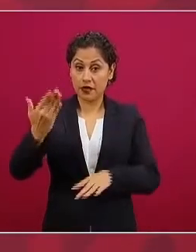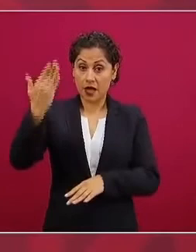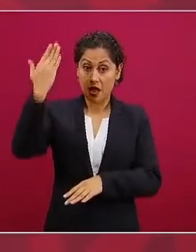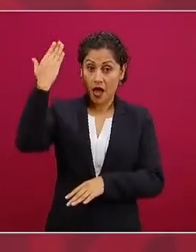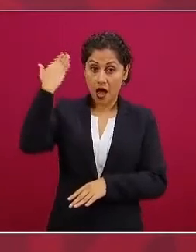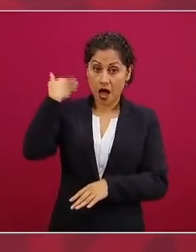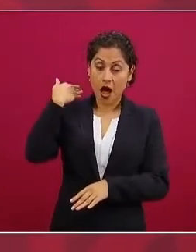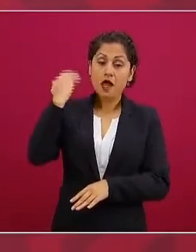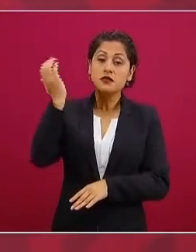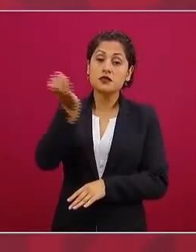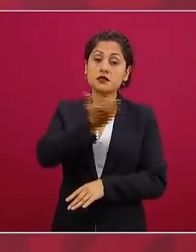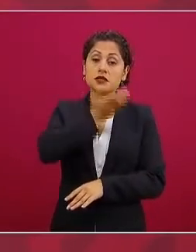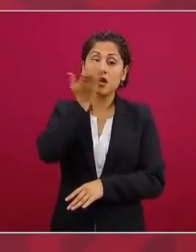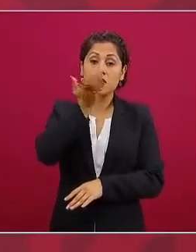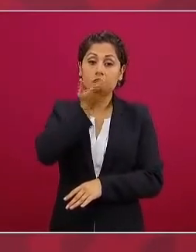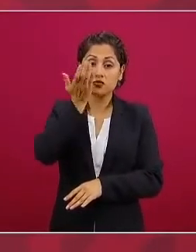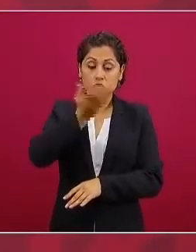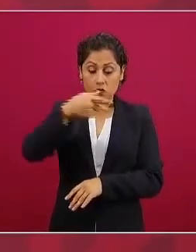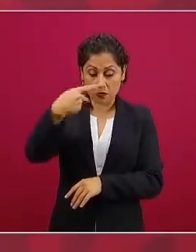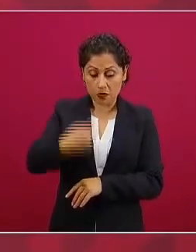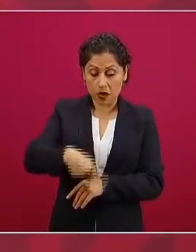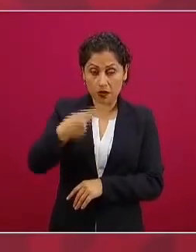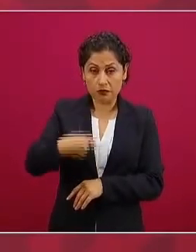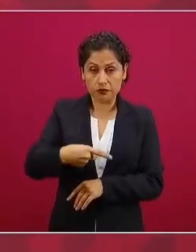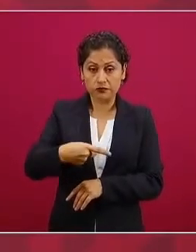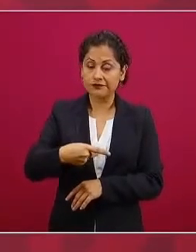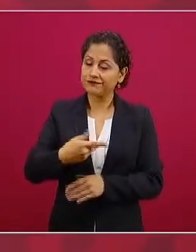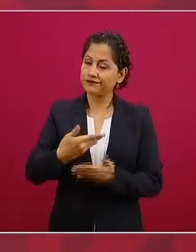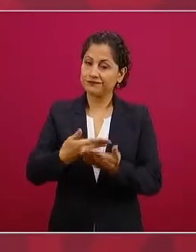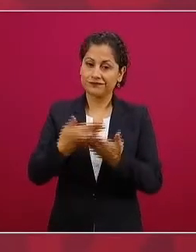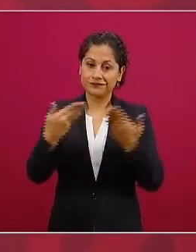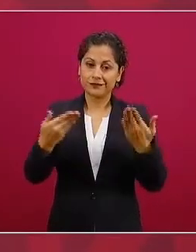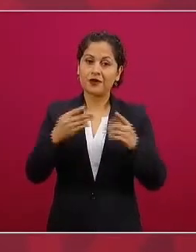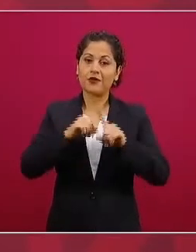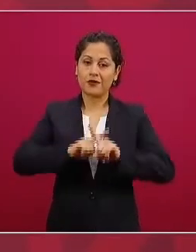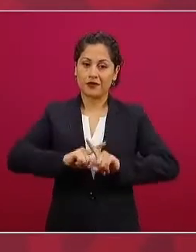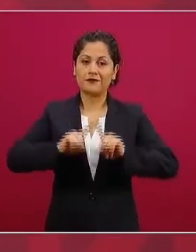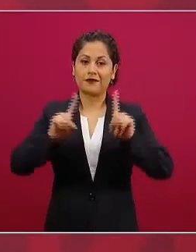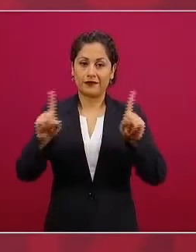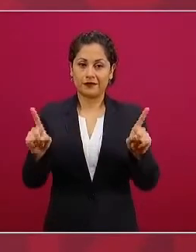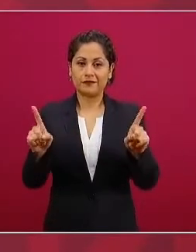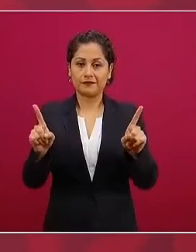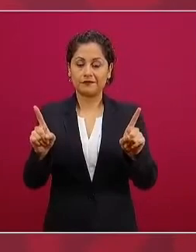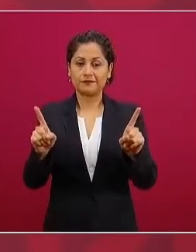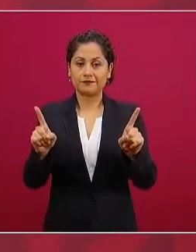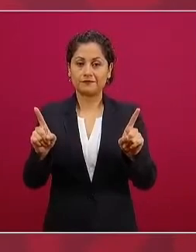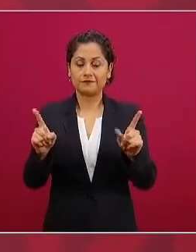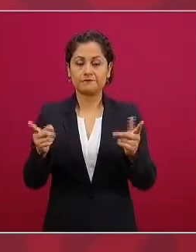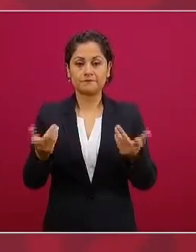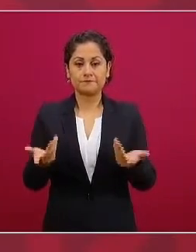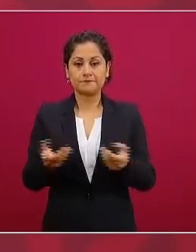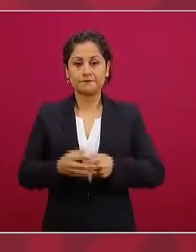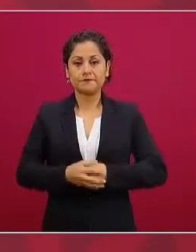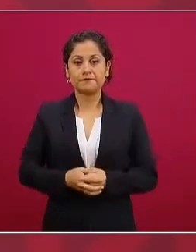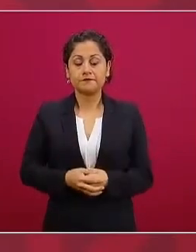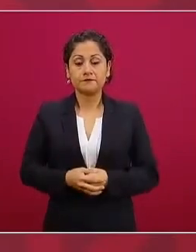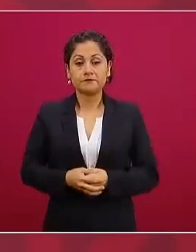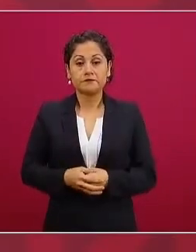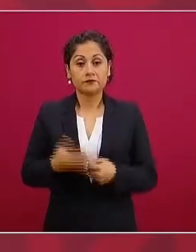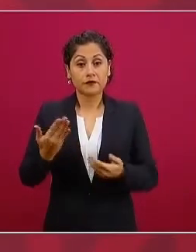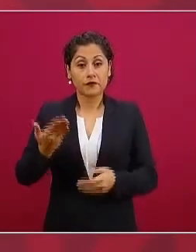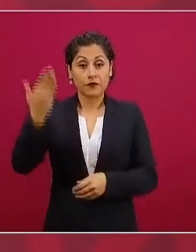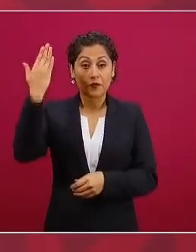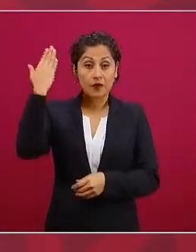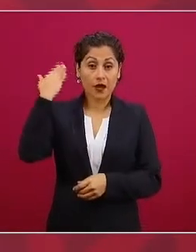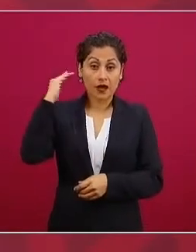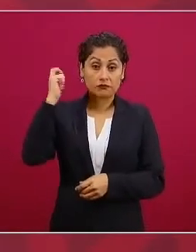cuando se presentan crisis económicas o lo que se llevaba a cabo, lo